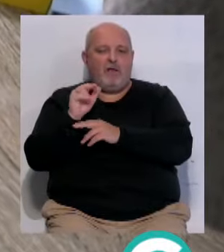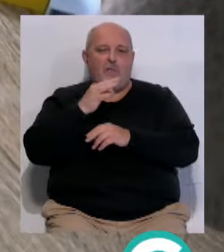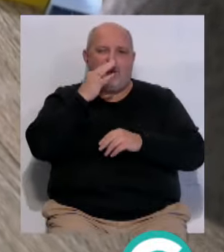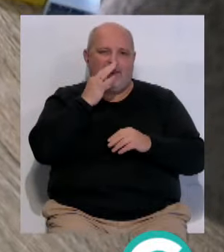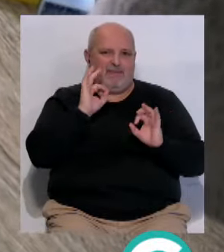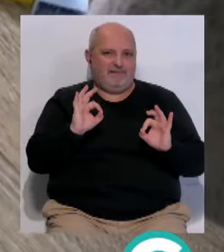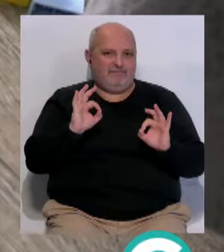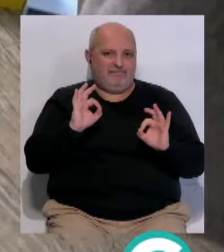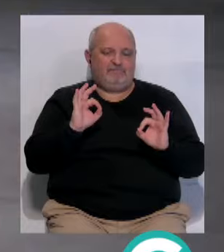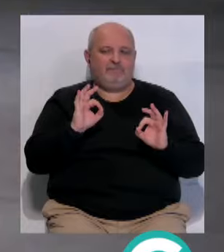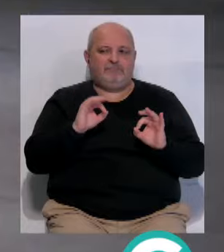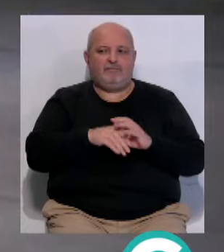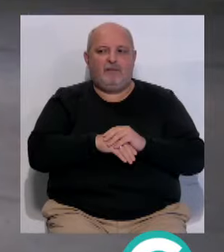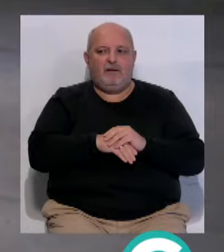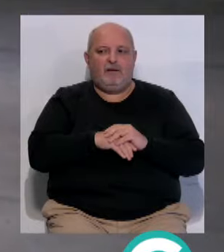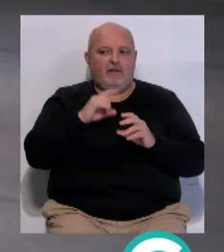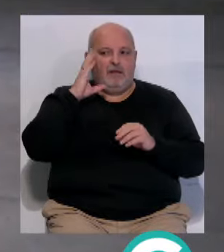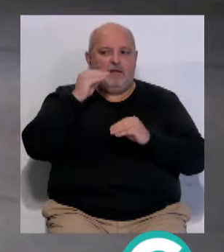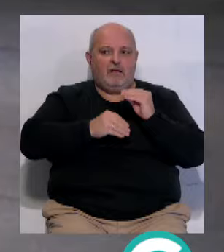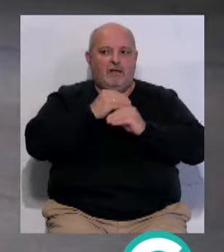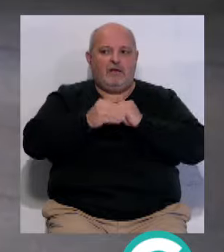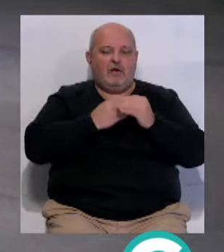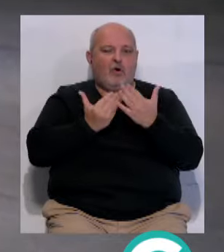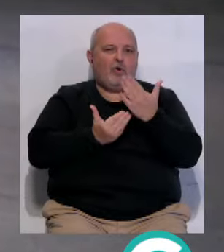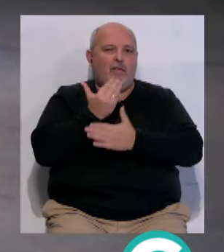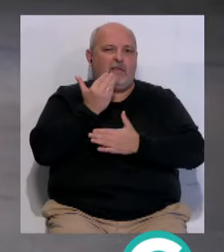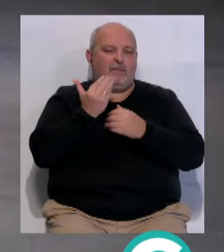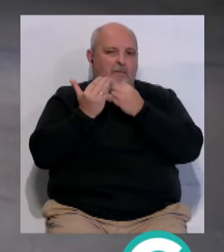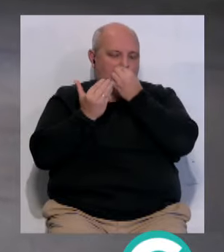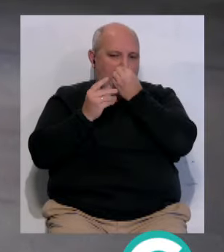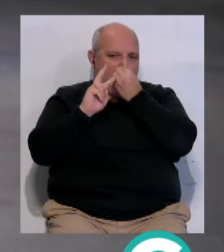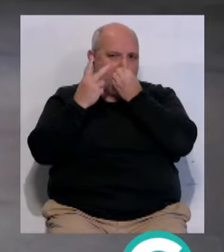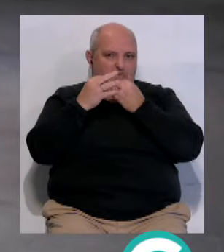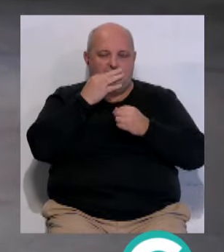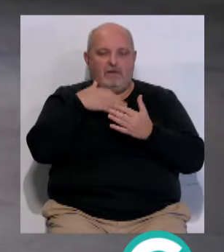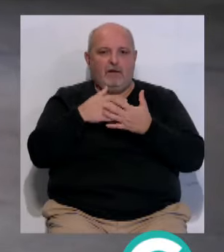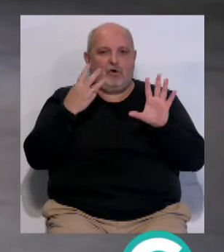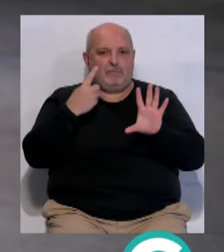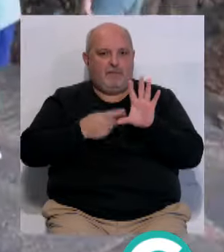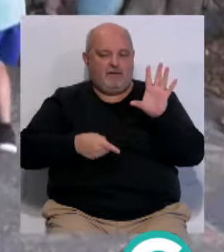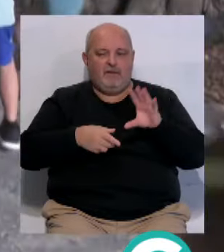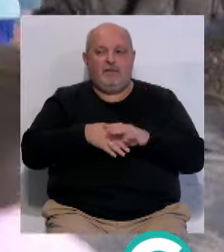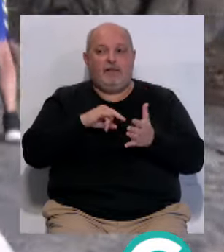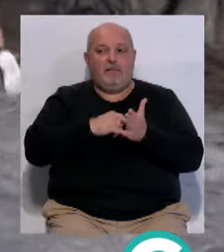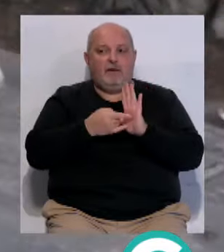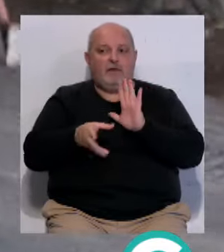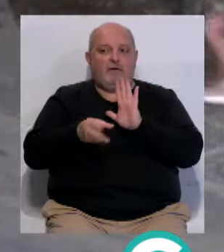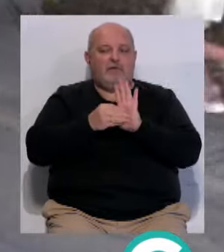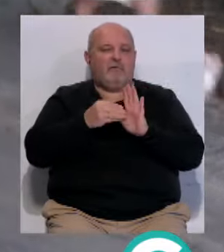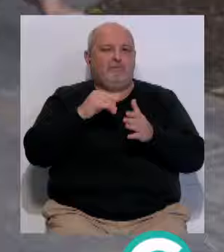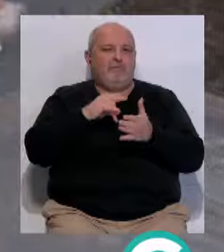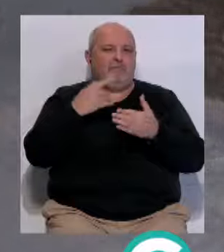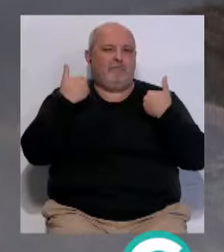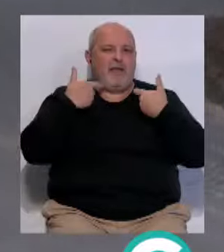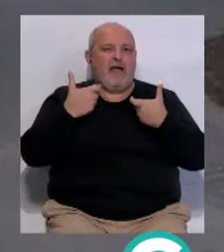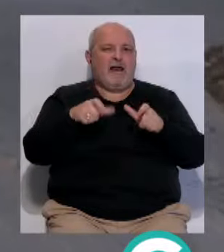las tardes... ...la idea es hacer una jornada... ...de dos de la tarde a ocho y media. Este plan... ...gestionado por